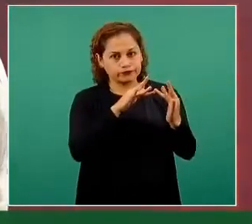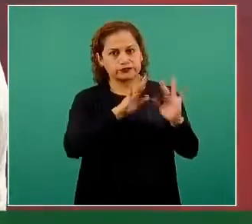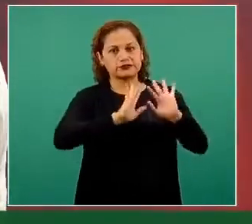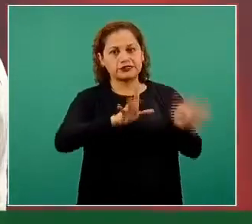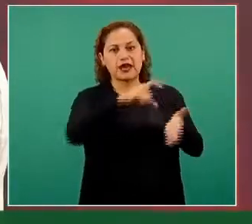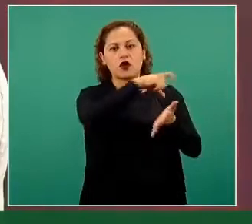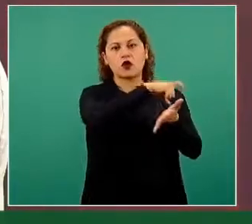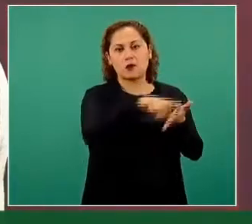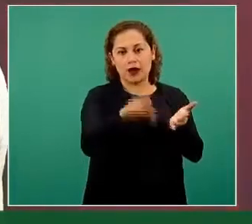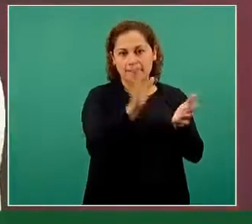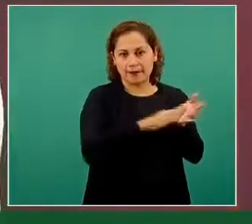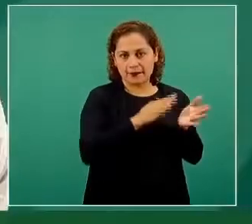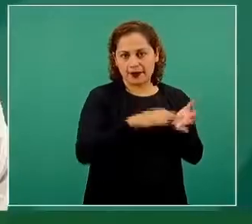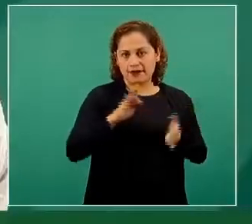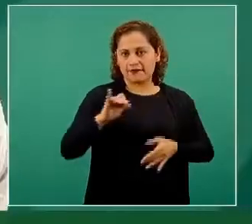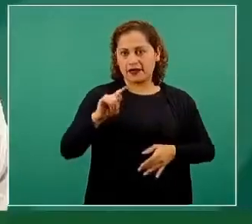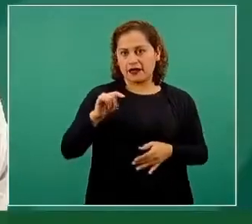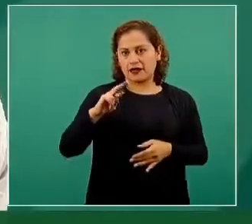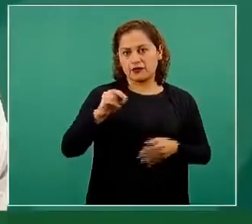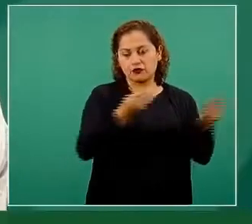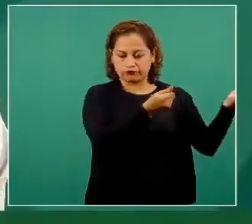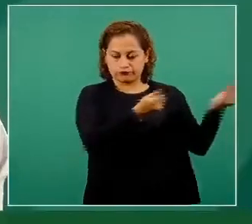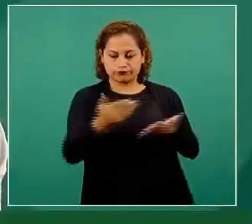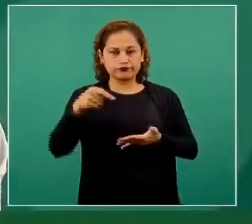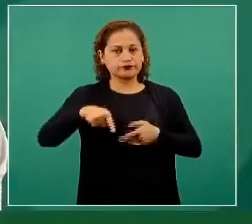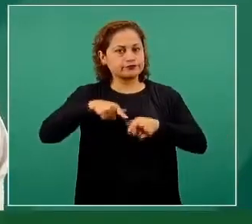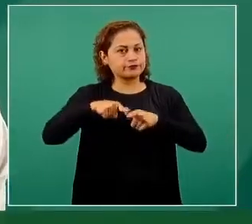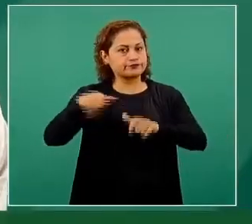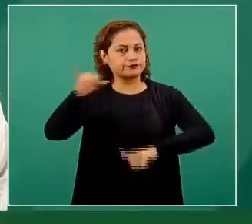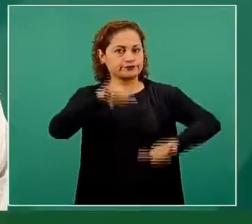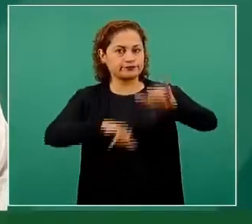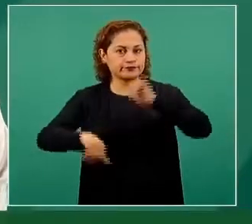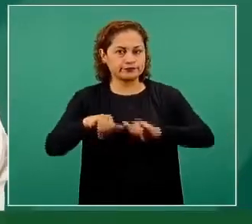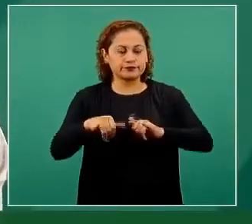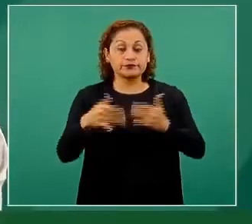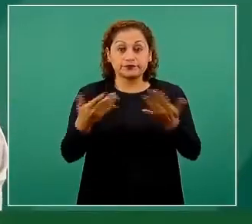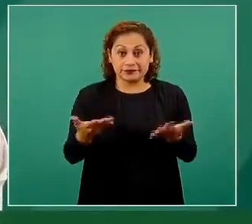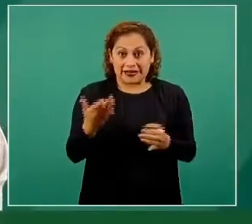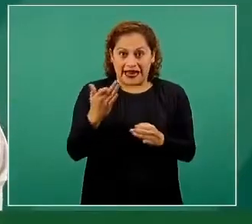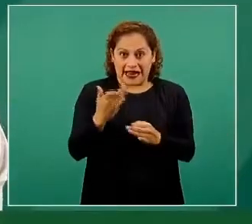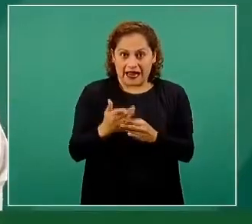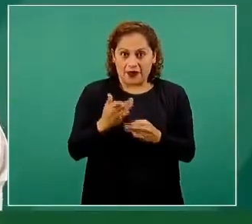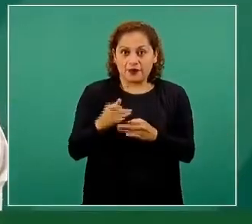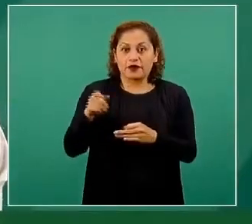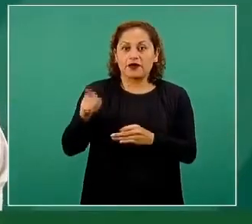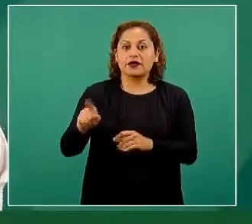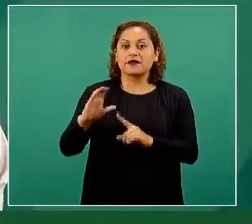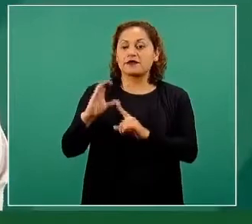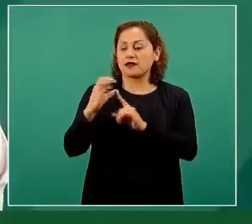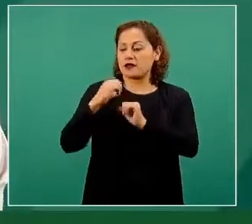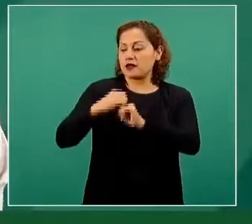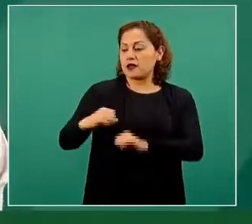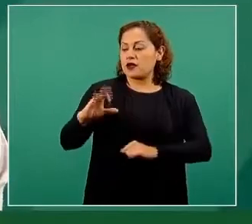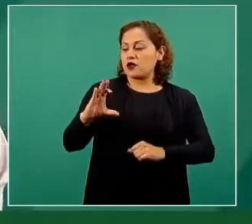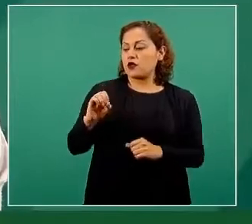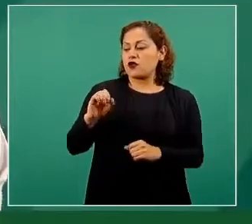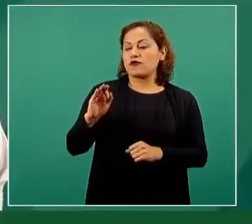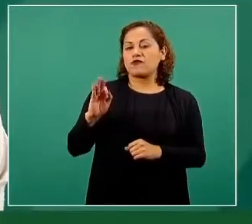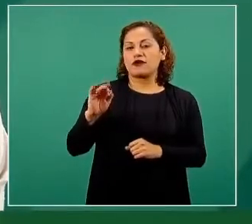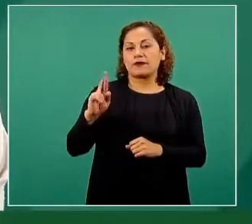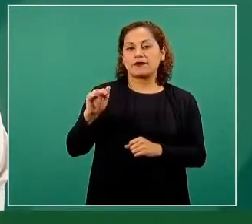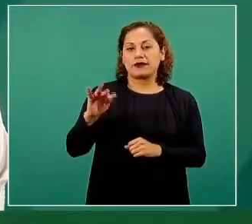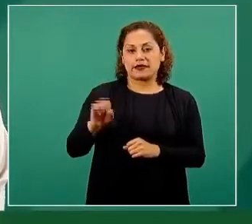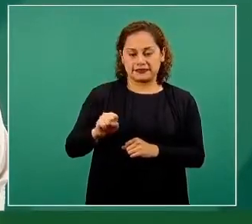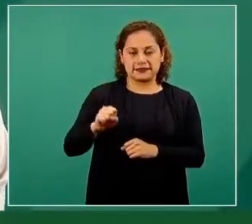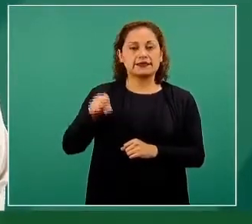y siguió la producción. ¿En qué vamos en este momento? Nos acaba de dar la noticia nuestro comisionado de COFEPRIS, el doctor Sbarg, de que